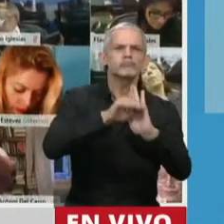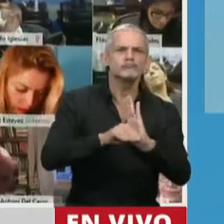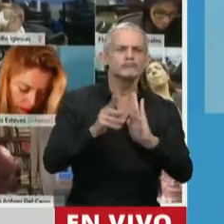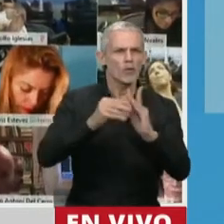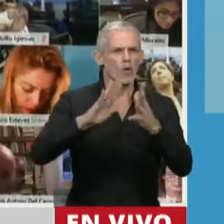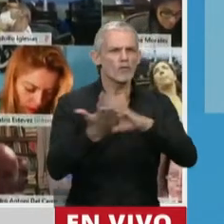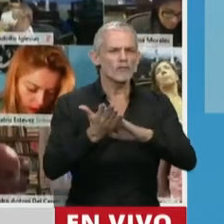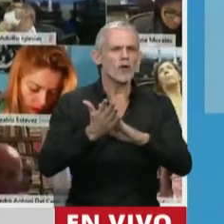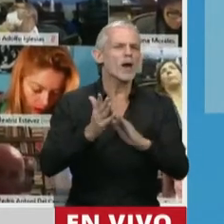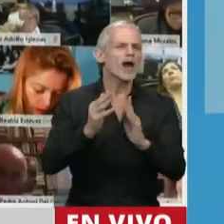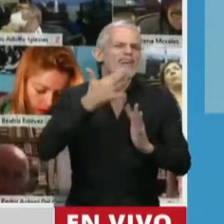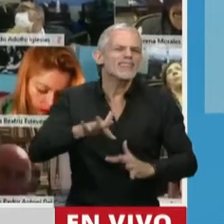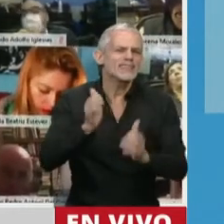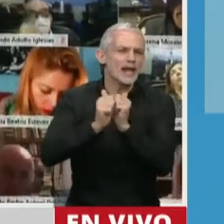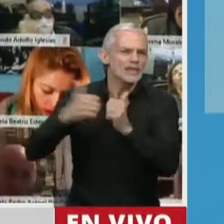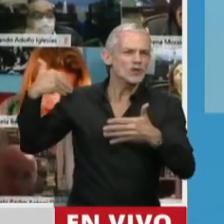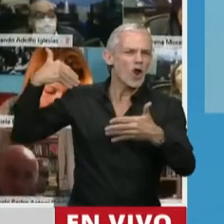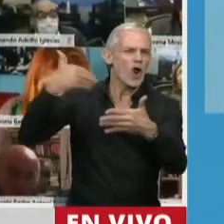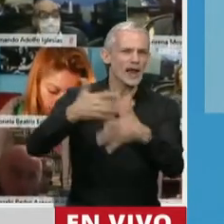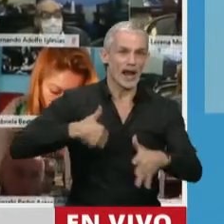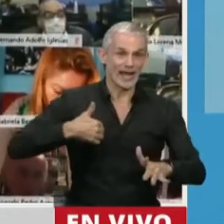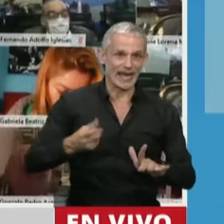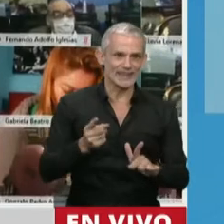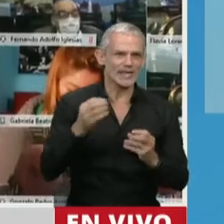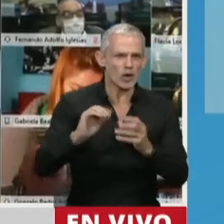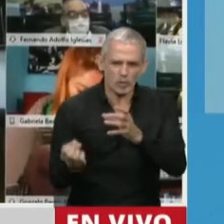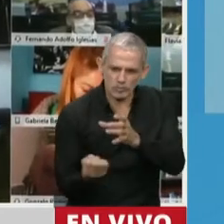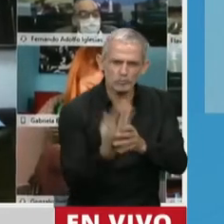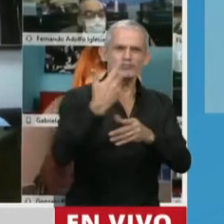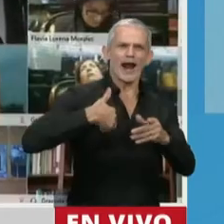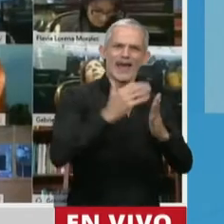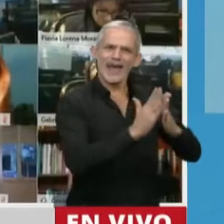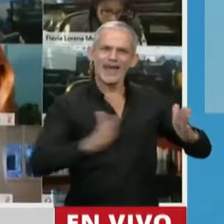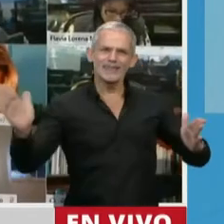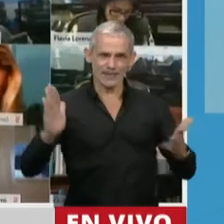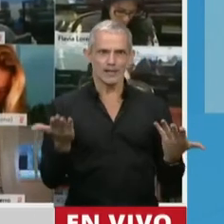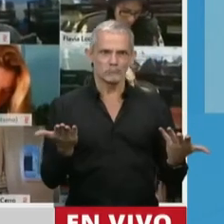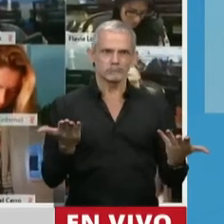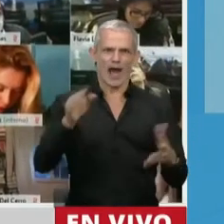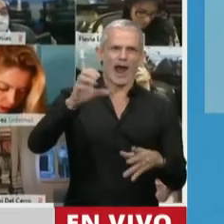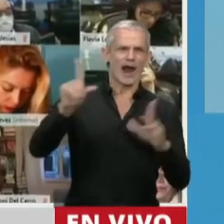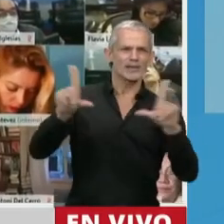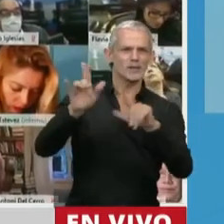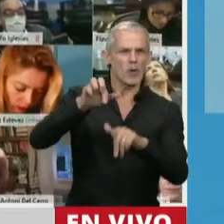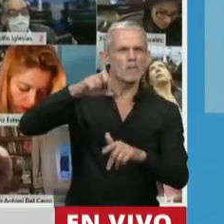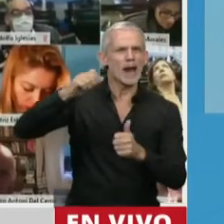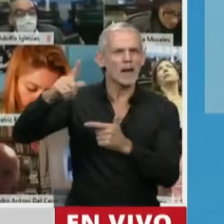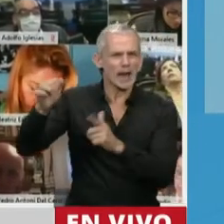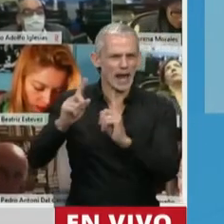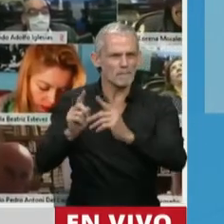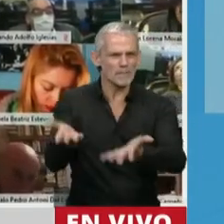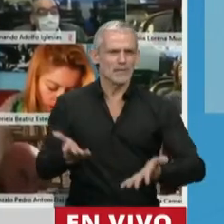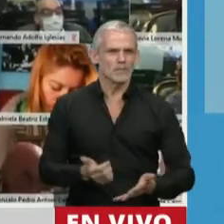la interpretación histórica de nuestro país, de nuestros raíces y de nuestro origen y cómo no hacerlo a través de las herramientas del sistema